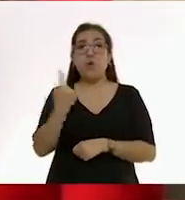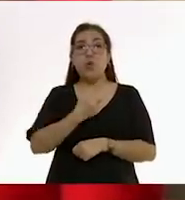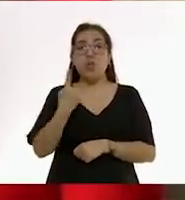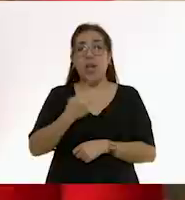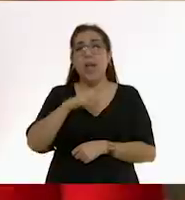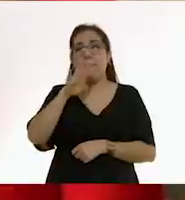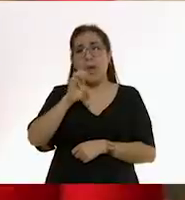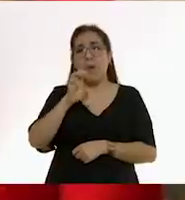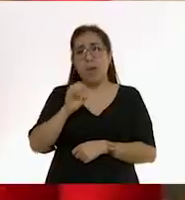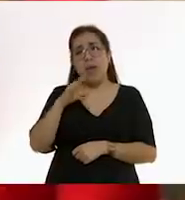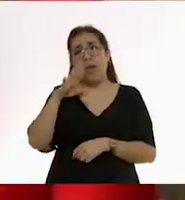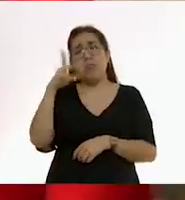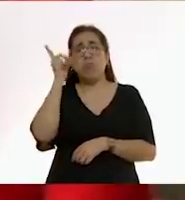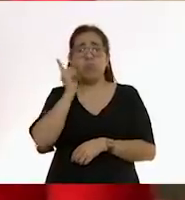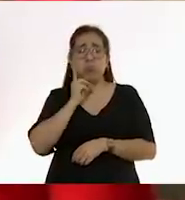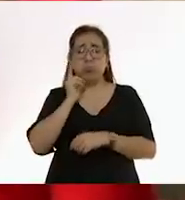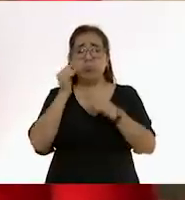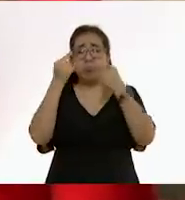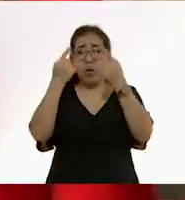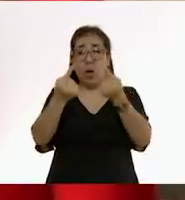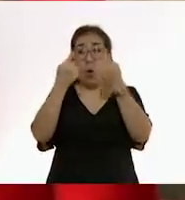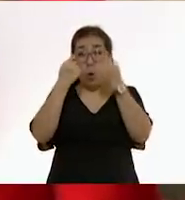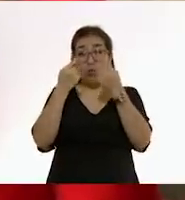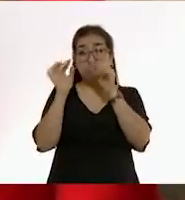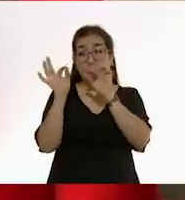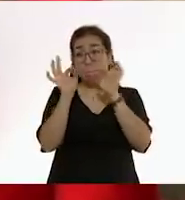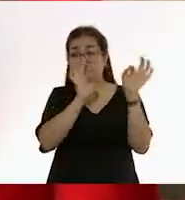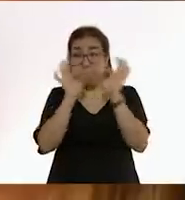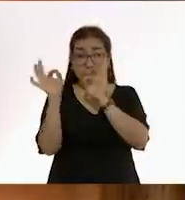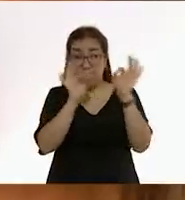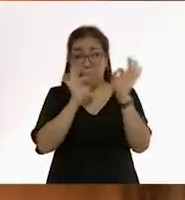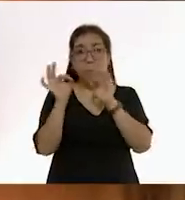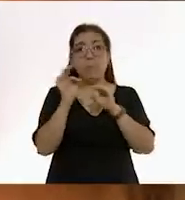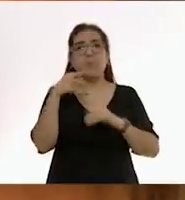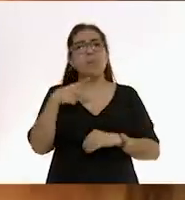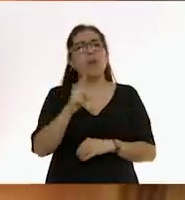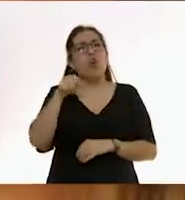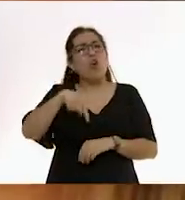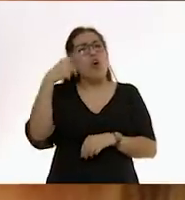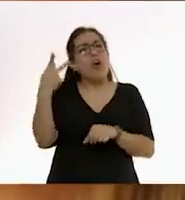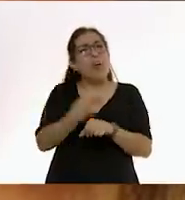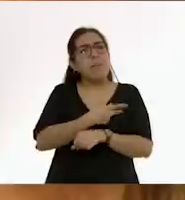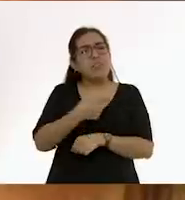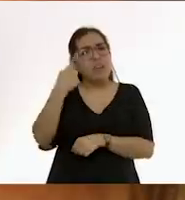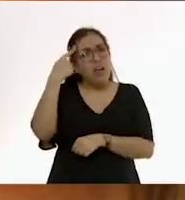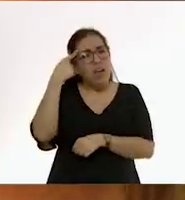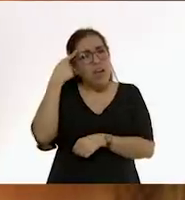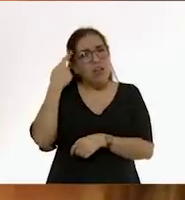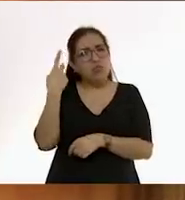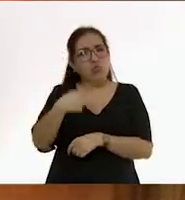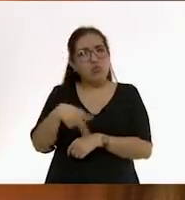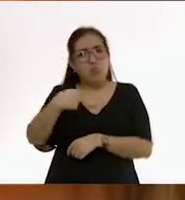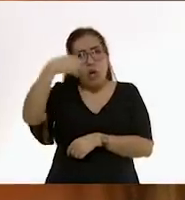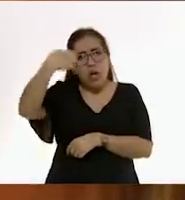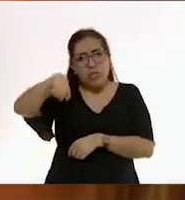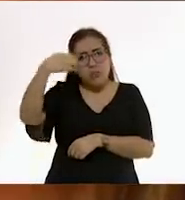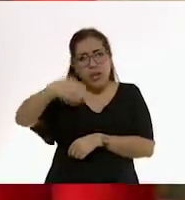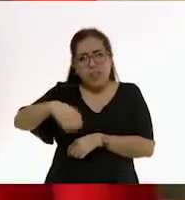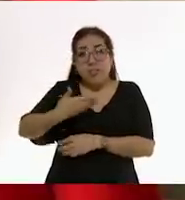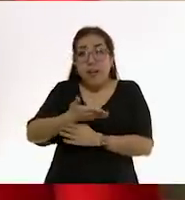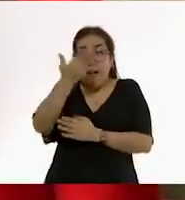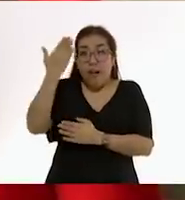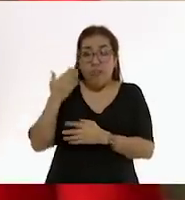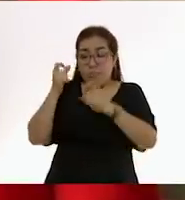mueve los ojitos, mueve la carita, hace caras. Lo que está haciendo en esta parte del sueño es que está acomodando las experiencias de estar despierto.